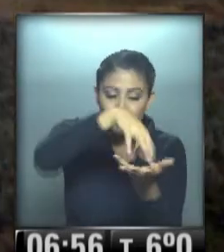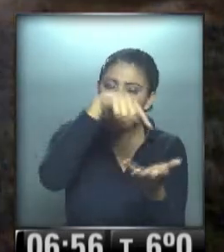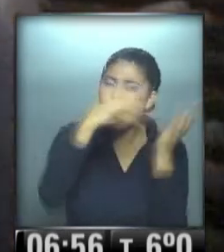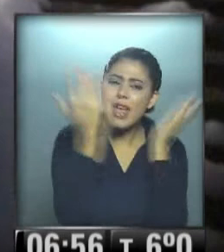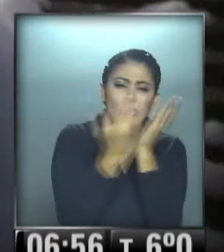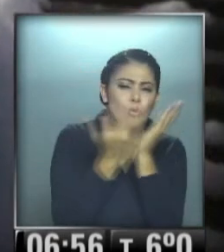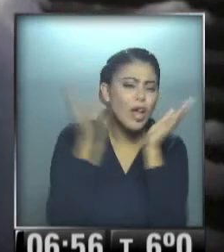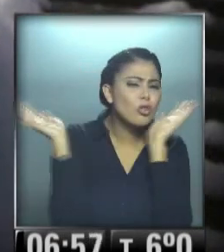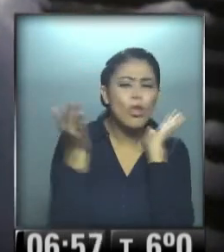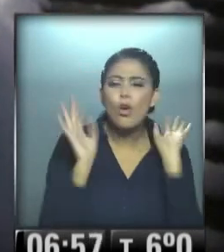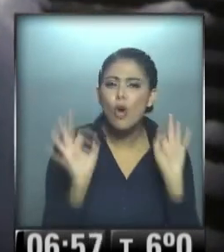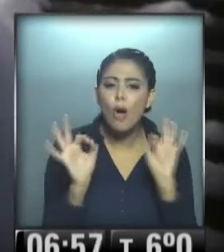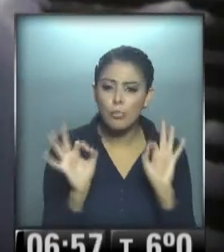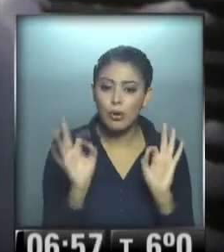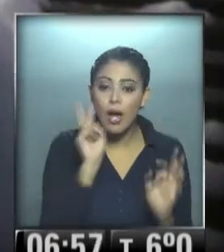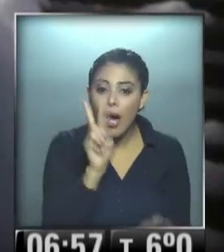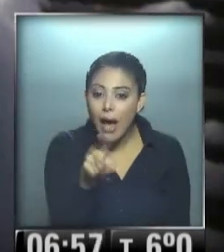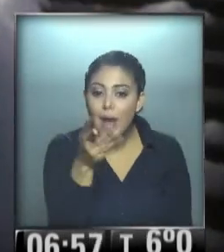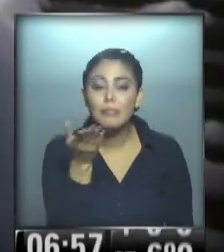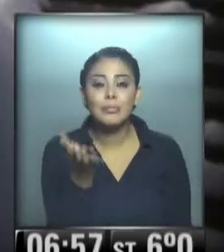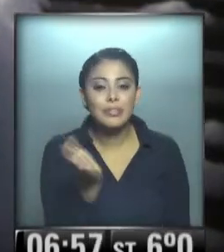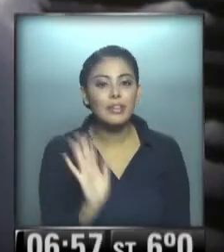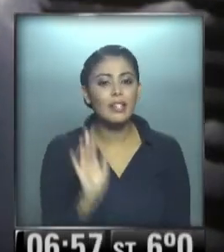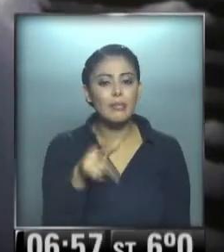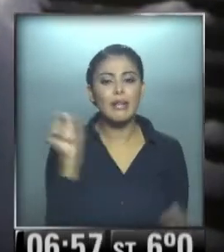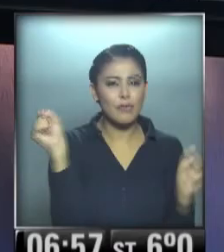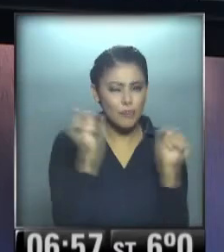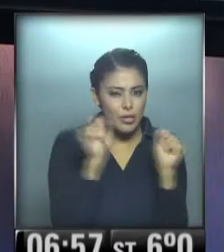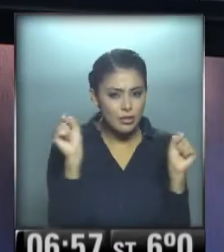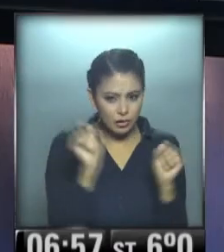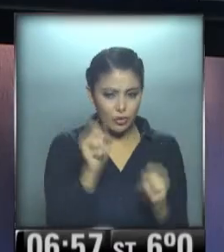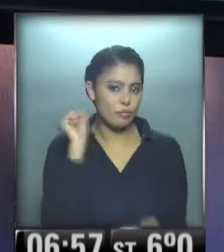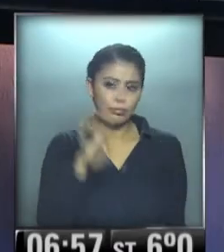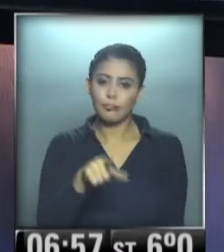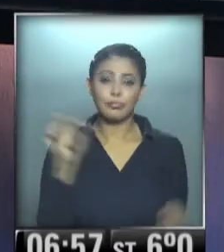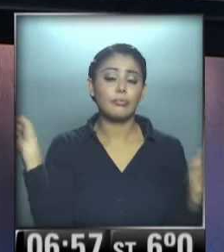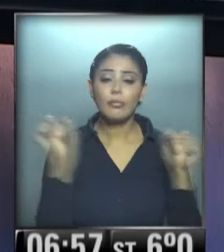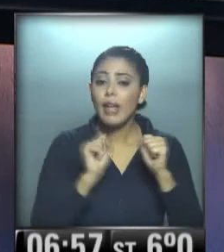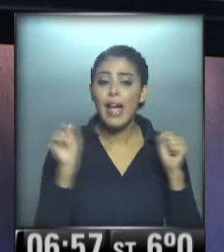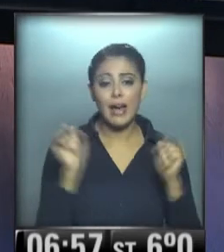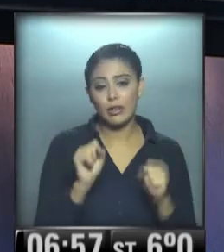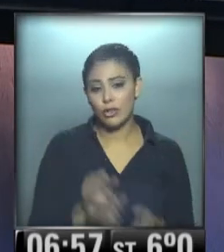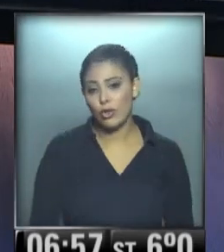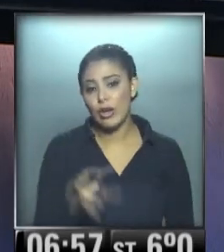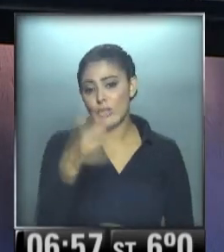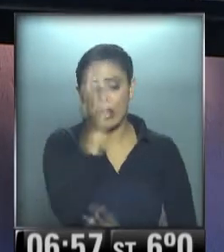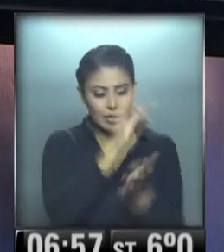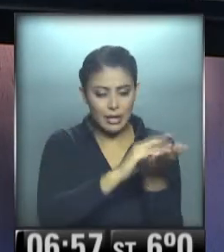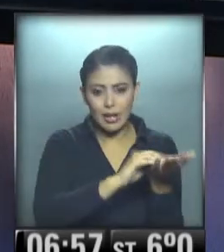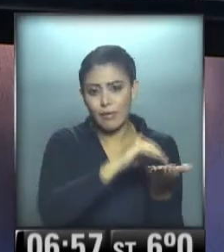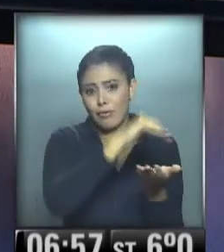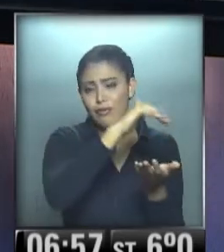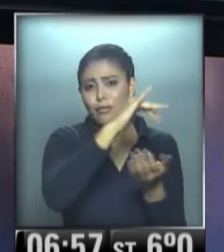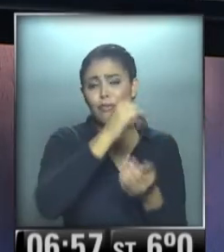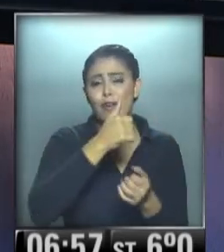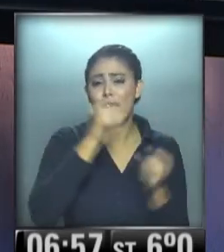hacen todos estos estudios. Y hay un panorama invernal, típicamente invernal. Eso ya es nieve, escarcha, todo